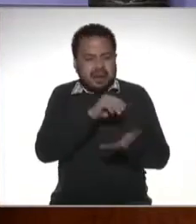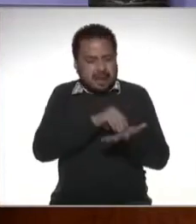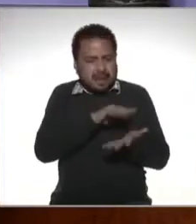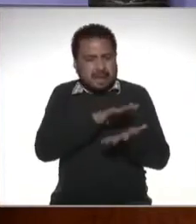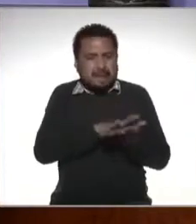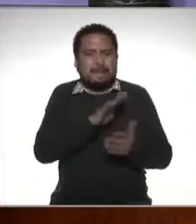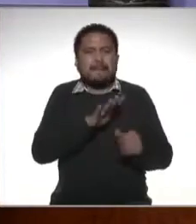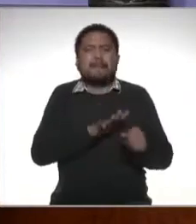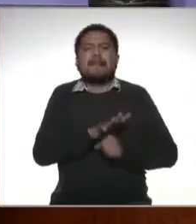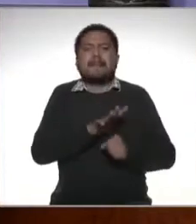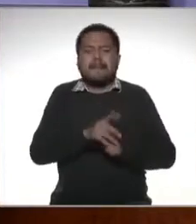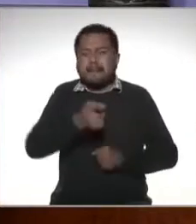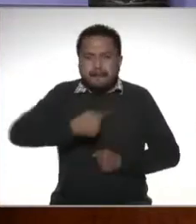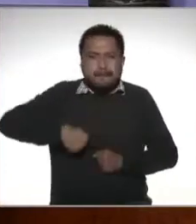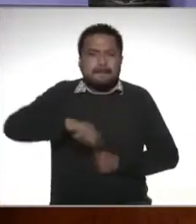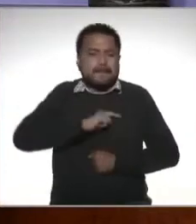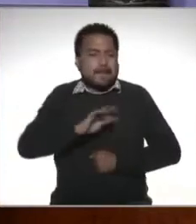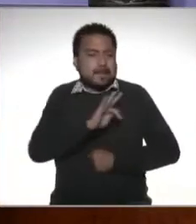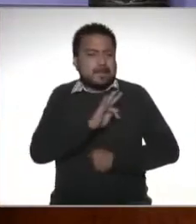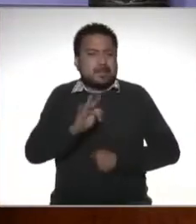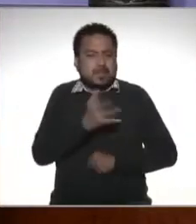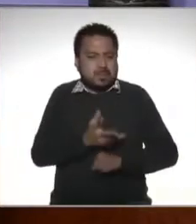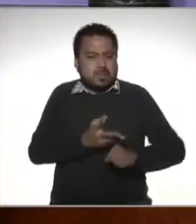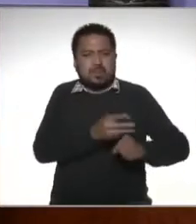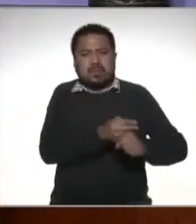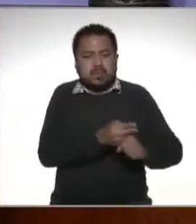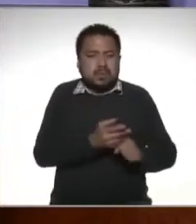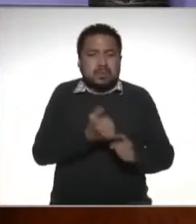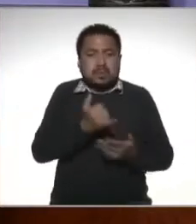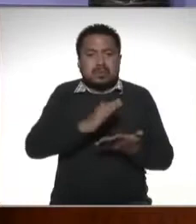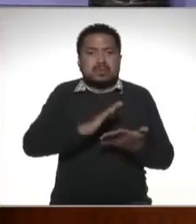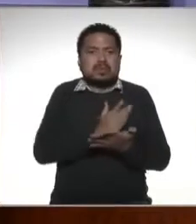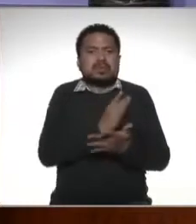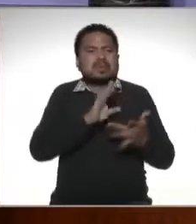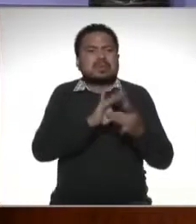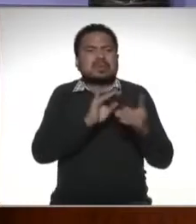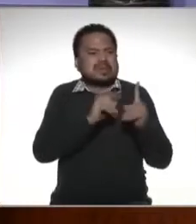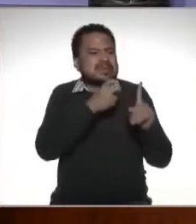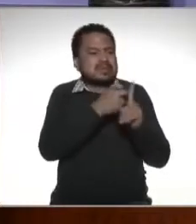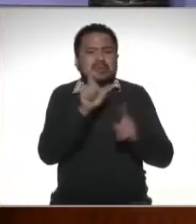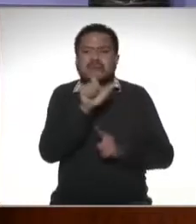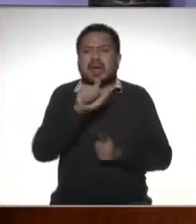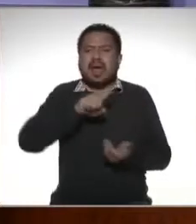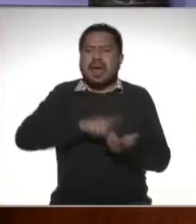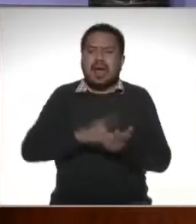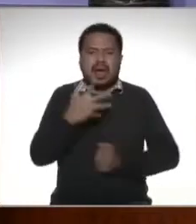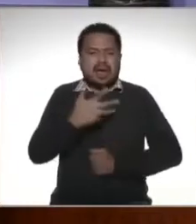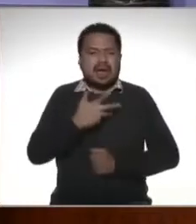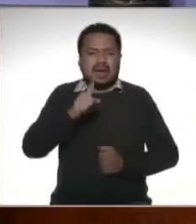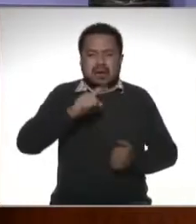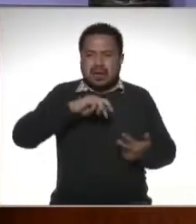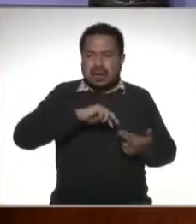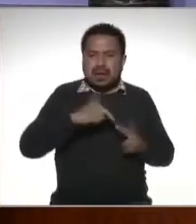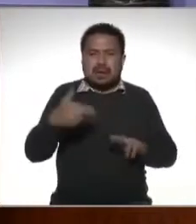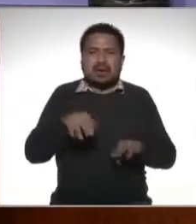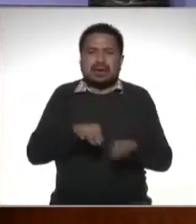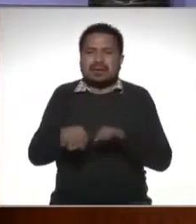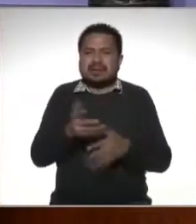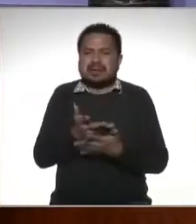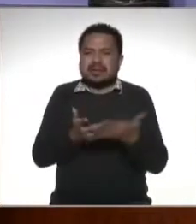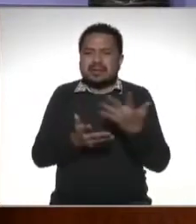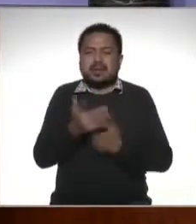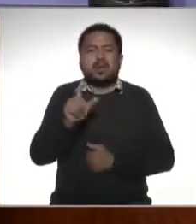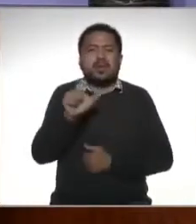regímenes en los que podemos tributar y se refiere a cuando existe una relación laboral